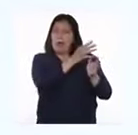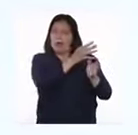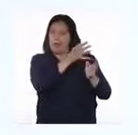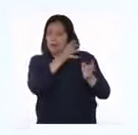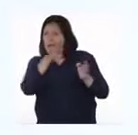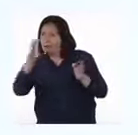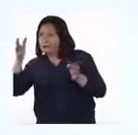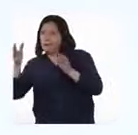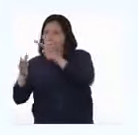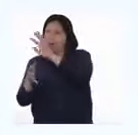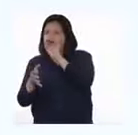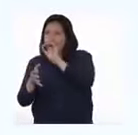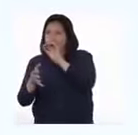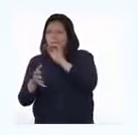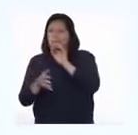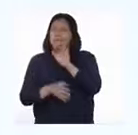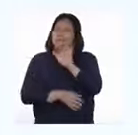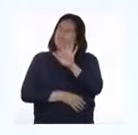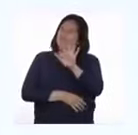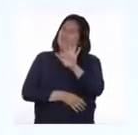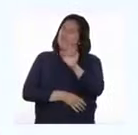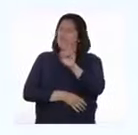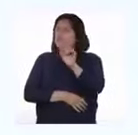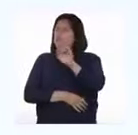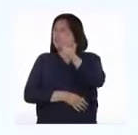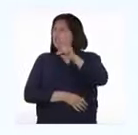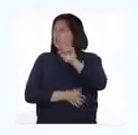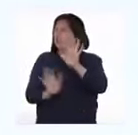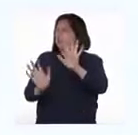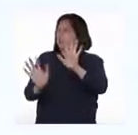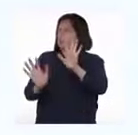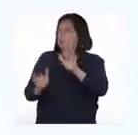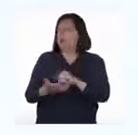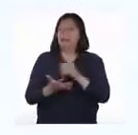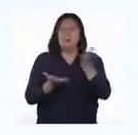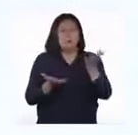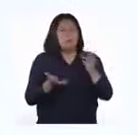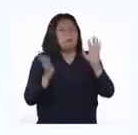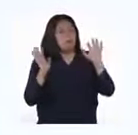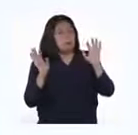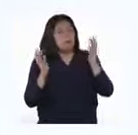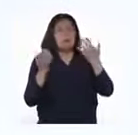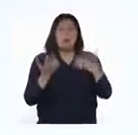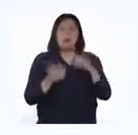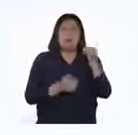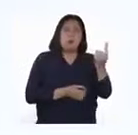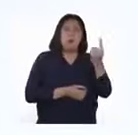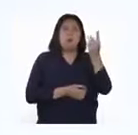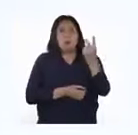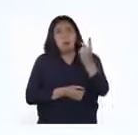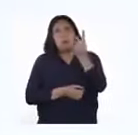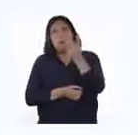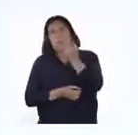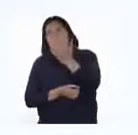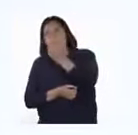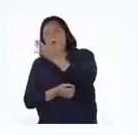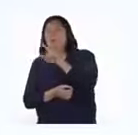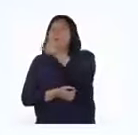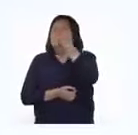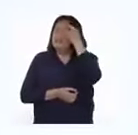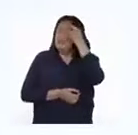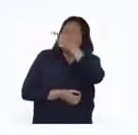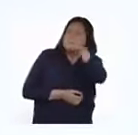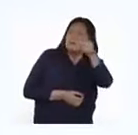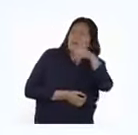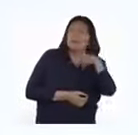llegar a los 40 sectores? Me parece que no será necesario. Por lo menos, no de uno en uno. ¿Qué piensan